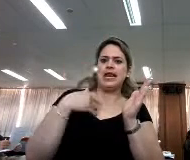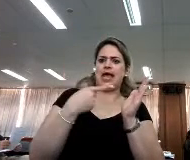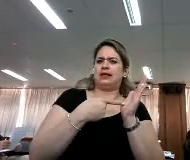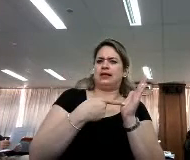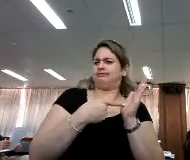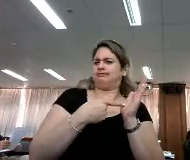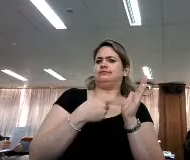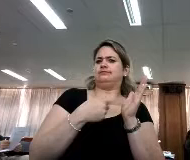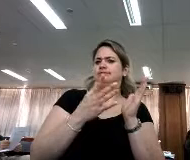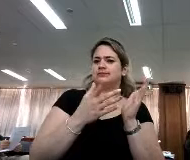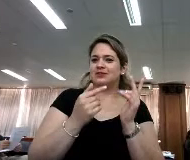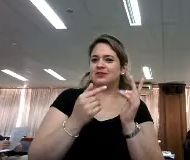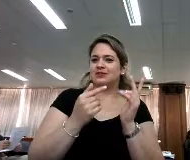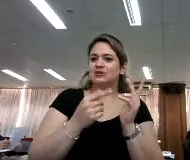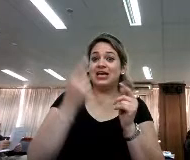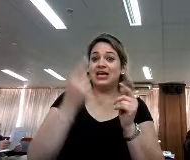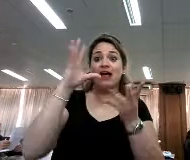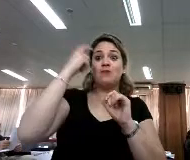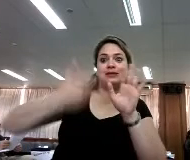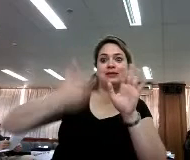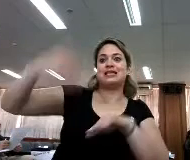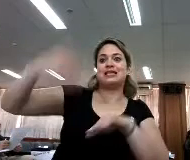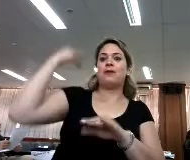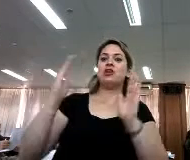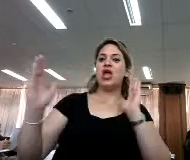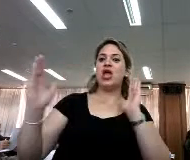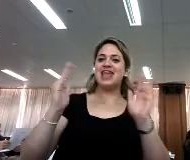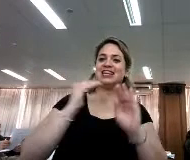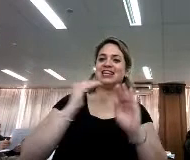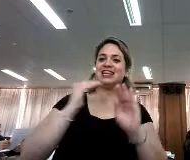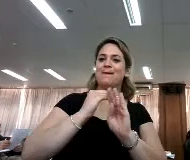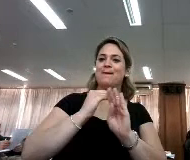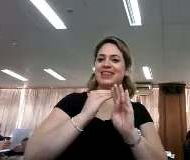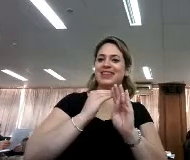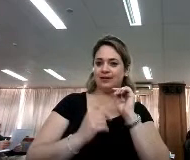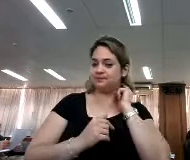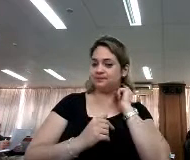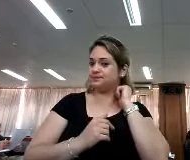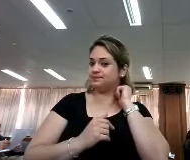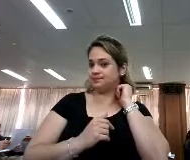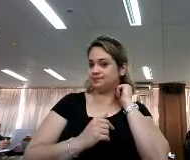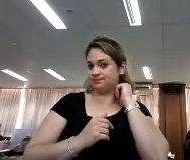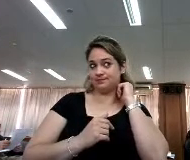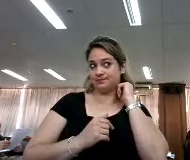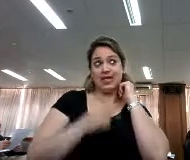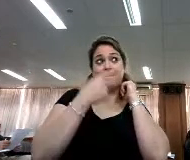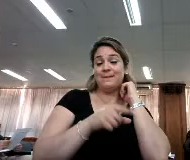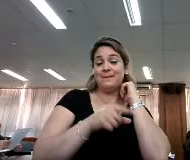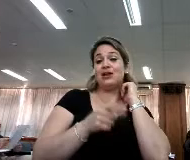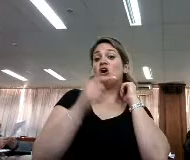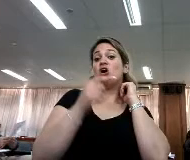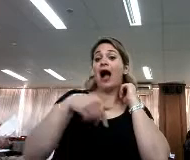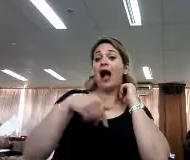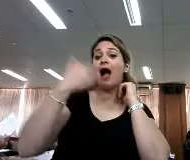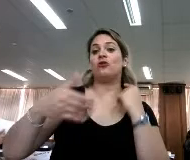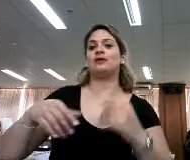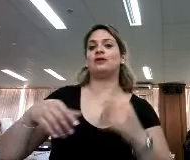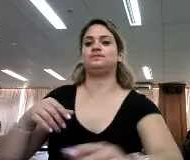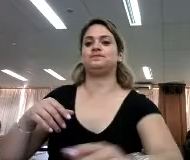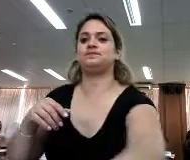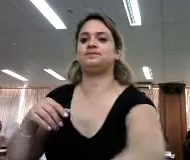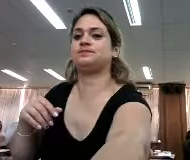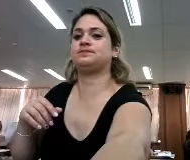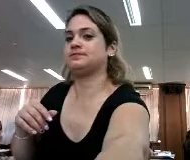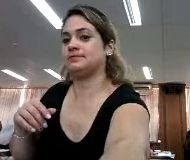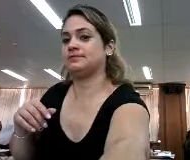automática y claro, lo que hacerá imprentar, democratizar, pero esto, Marsa Maldujan y yo voy a